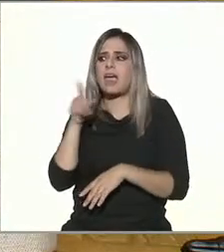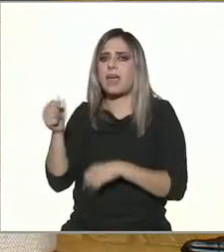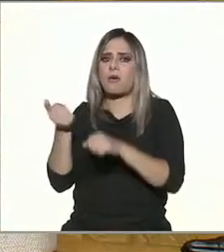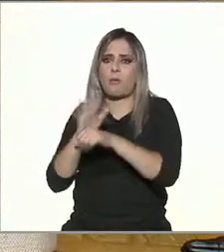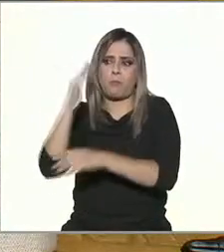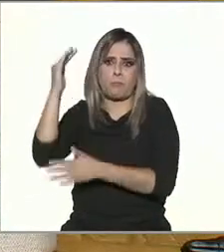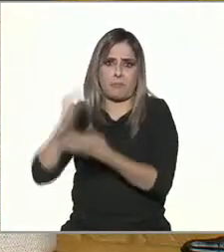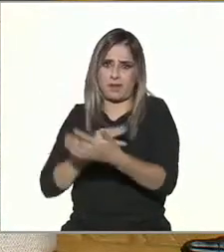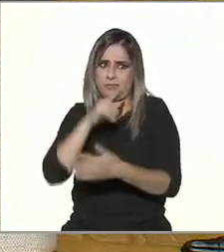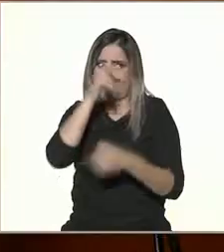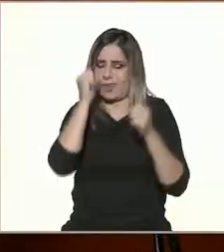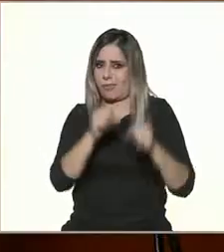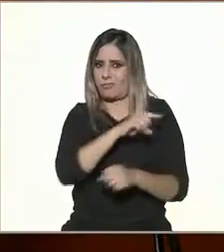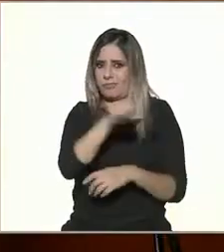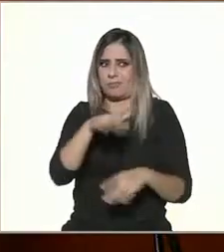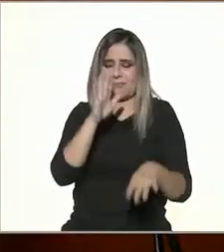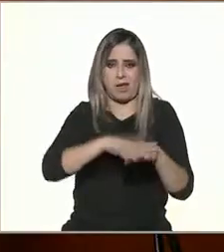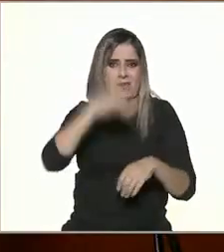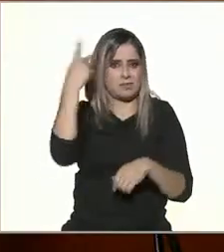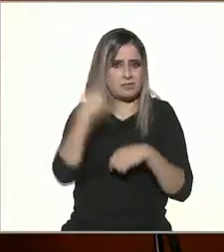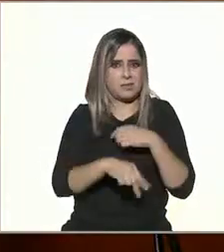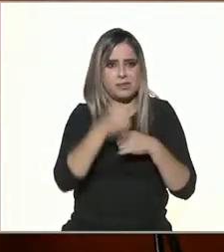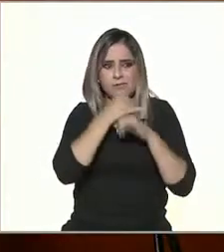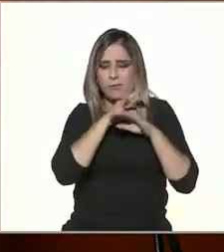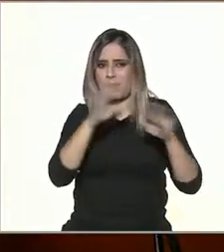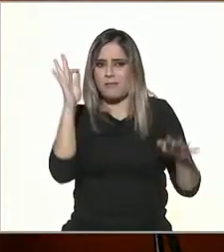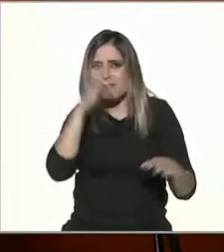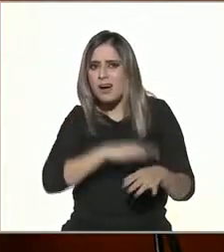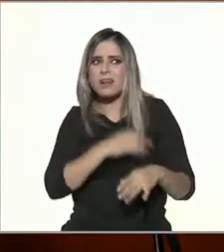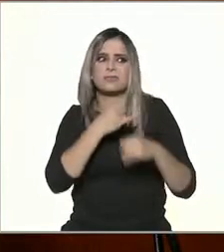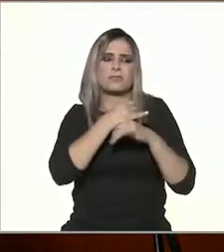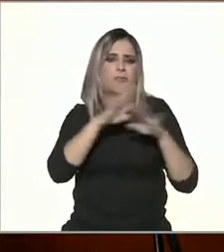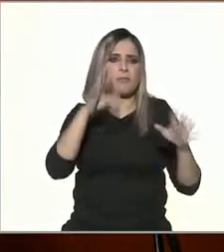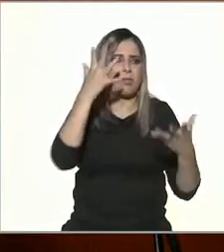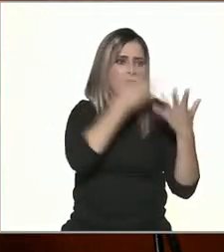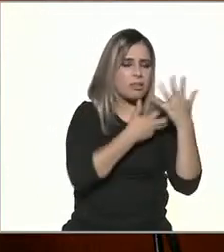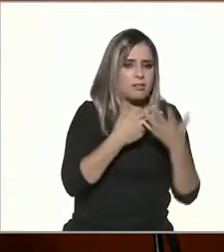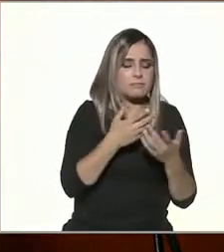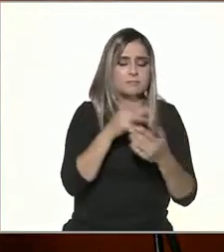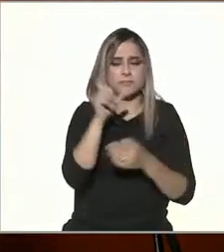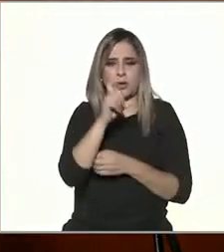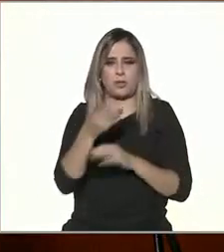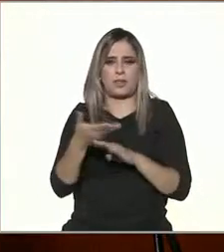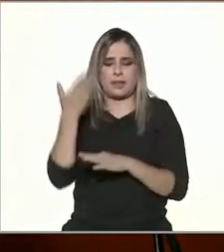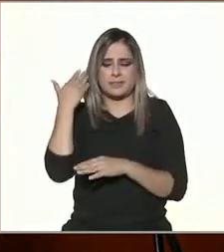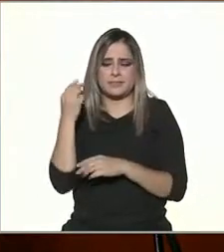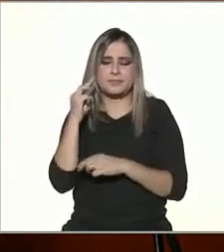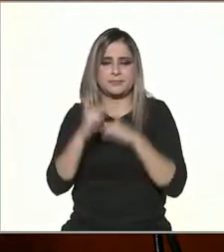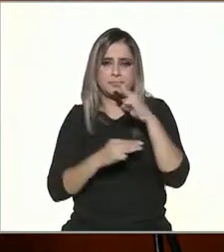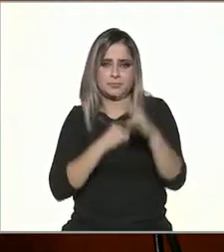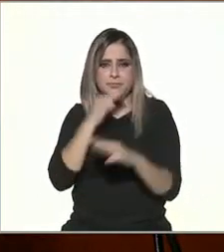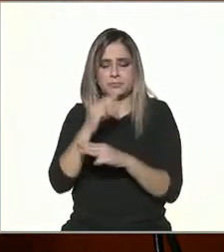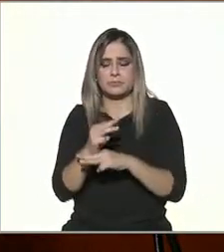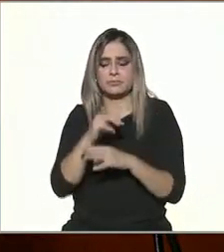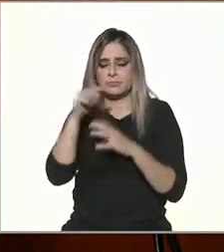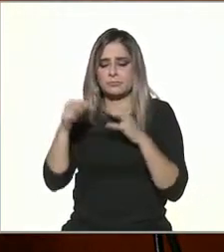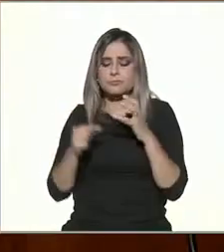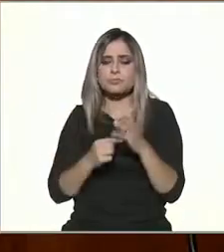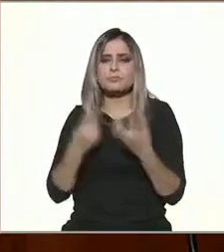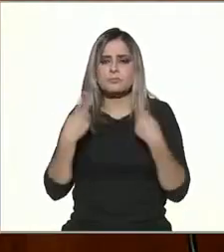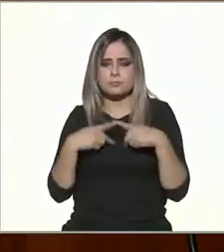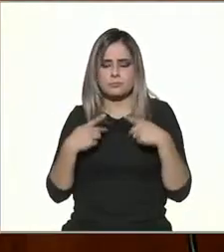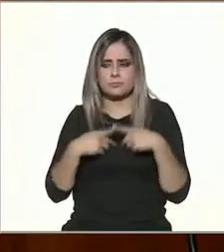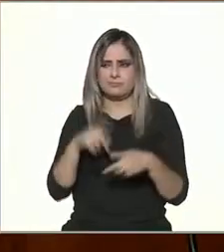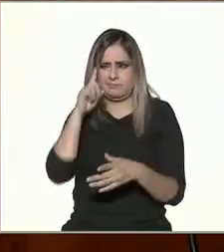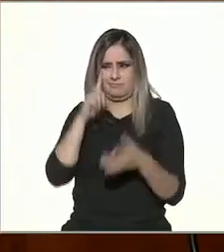La OMS dije, a ver, no creo que sea tanto. Pero cuando vimos el escenario mundial en el cual muchas personas empezaron a desconfiar de la